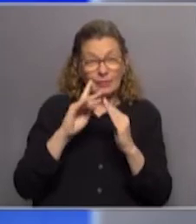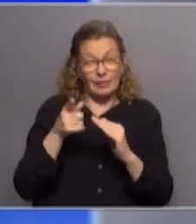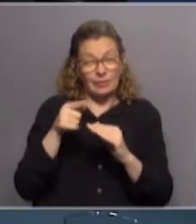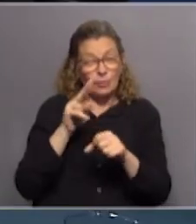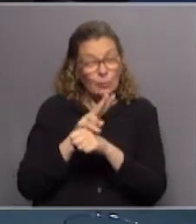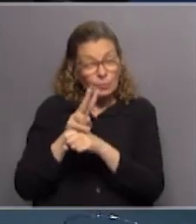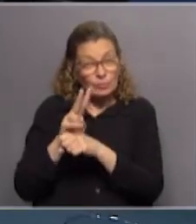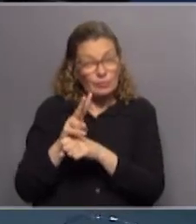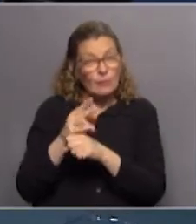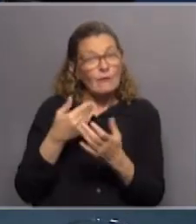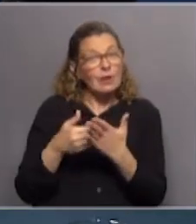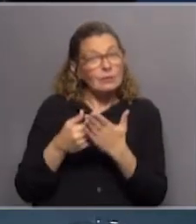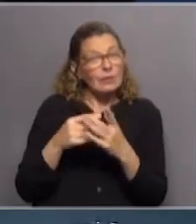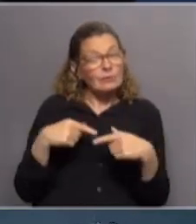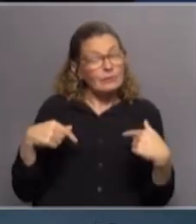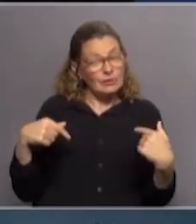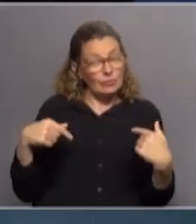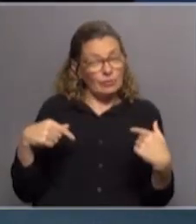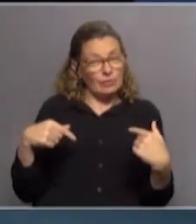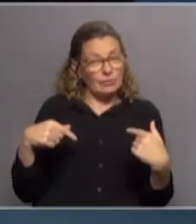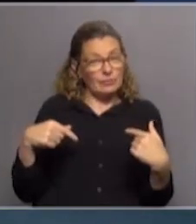seguimiento hubo omisiones bueno